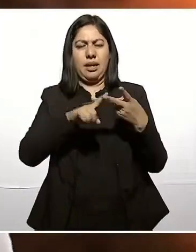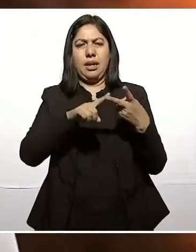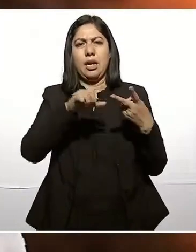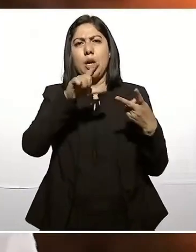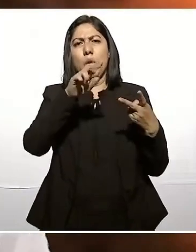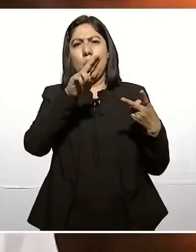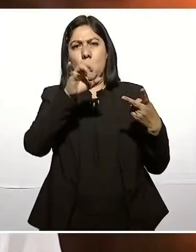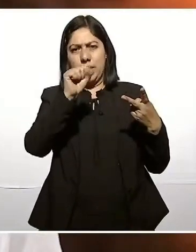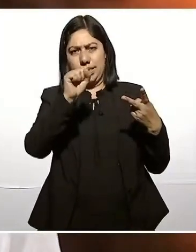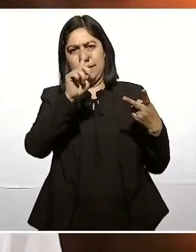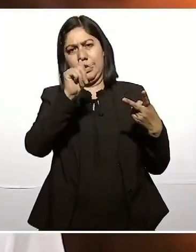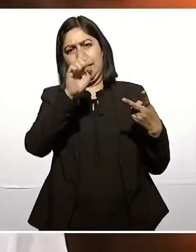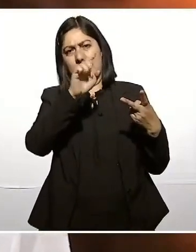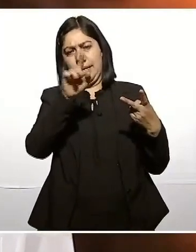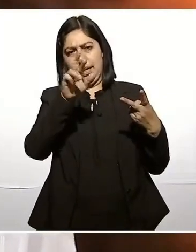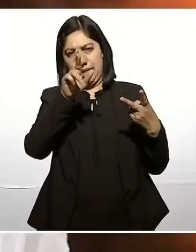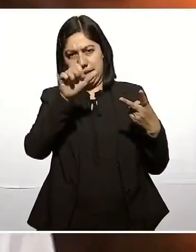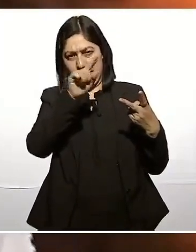Porfirio Díaz.